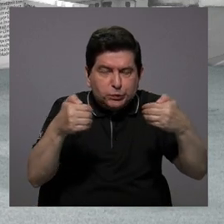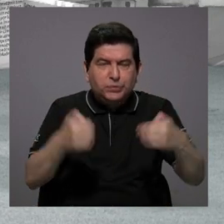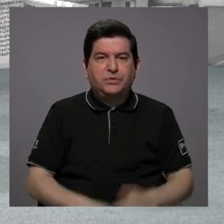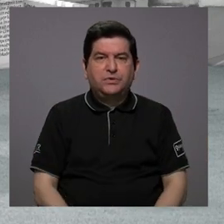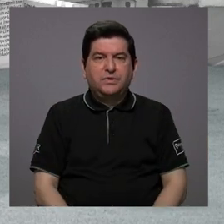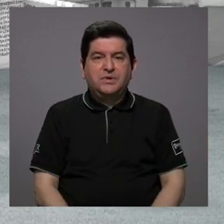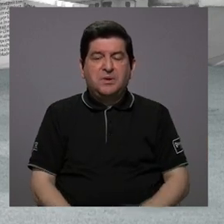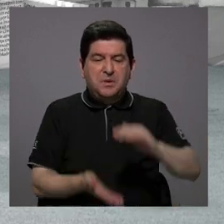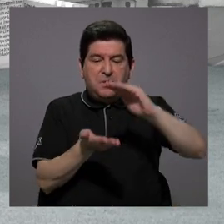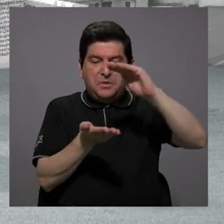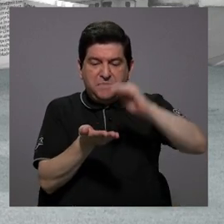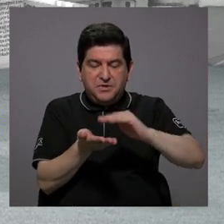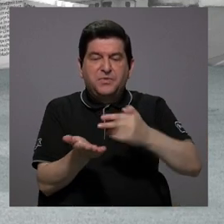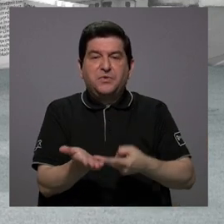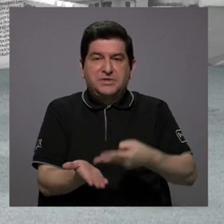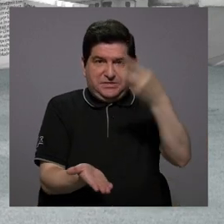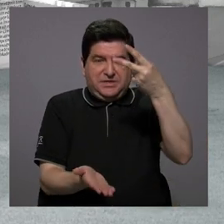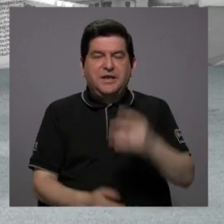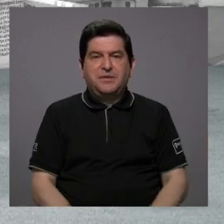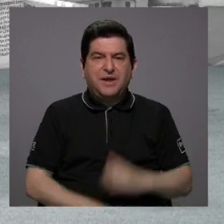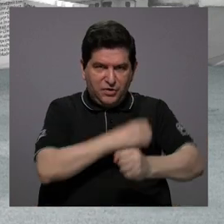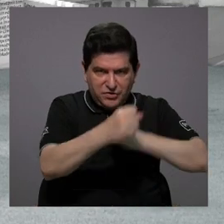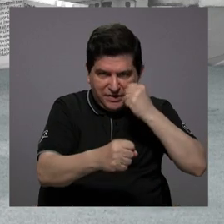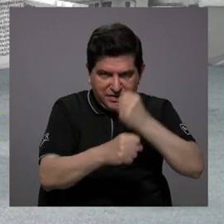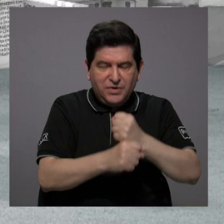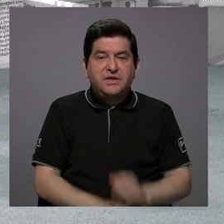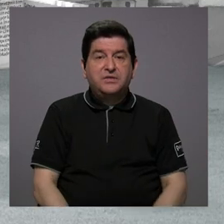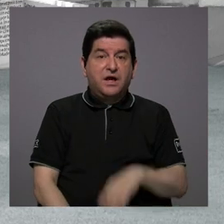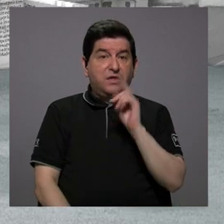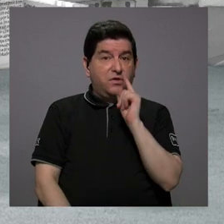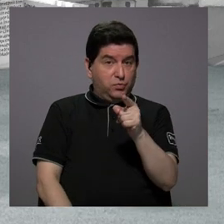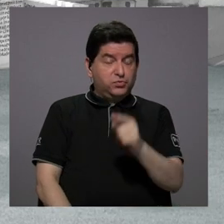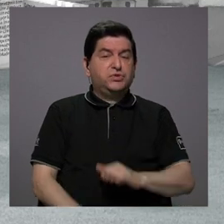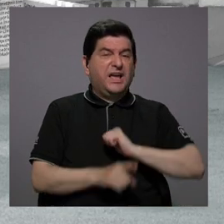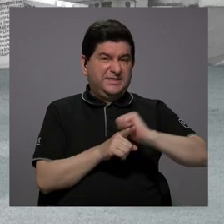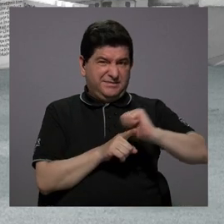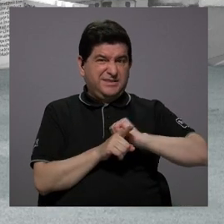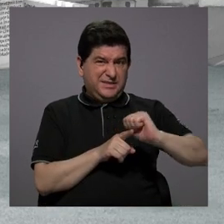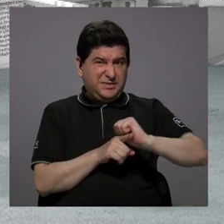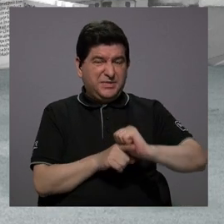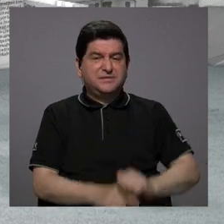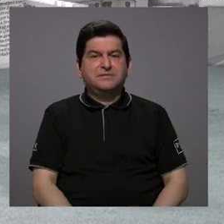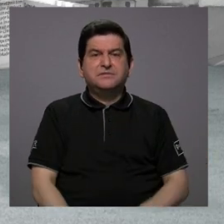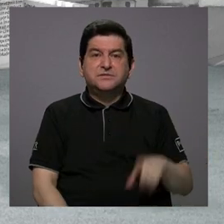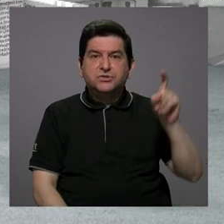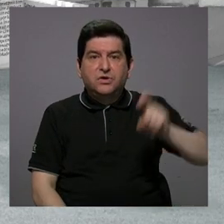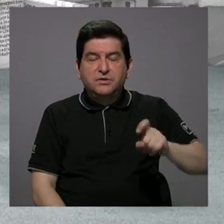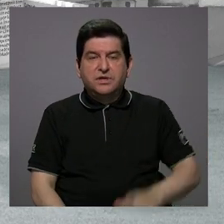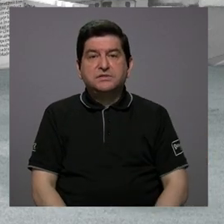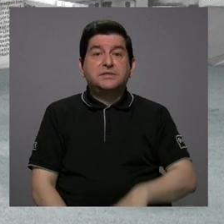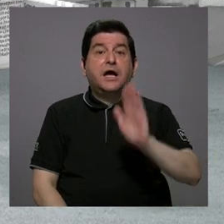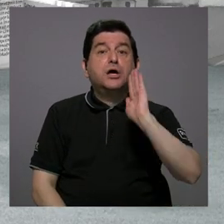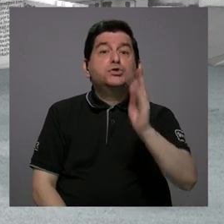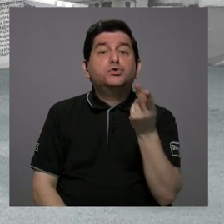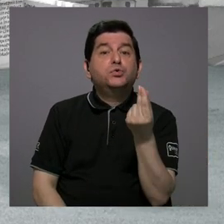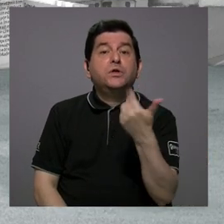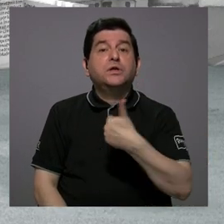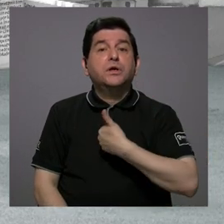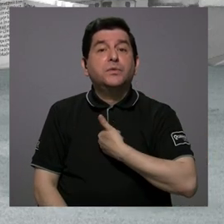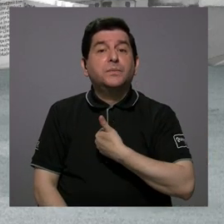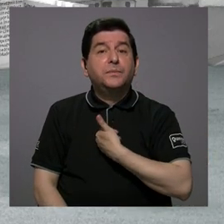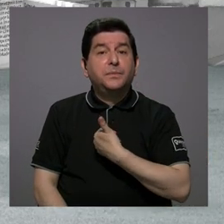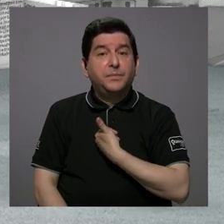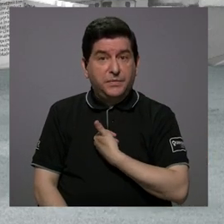devaluamos el valor del anual, desde que usted para una capacitación tiene que sacar de su pecunio,